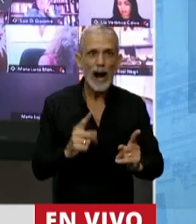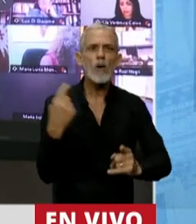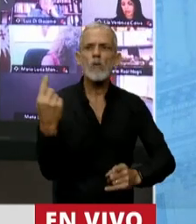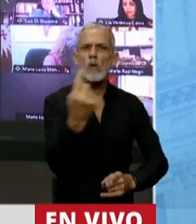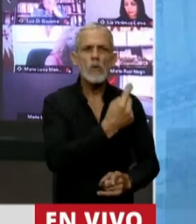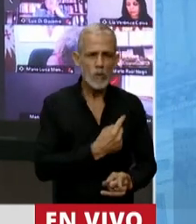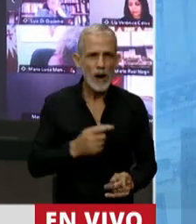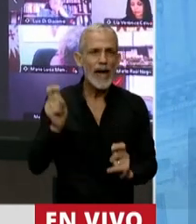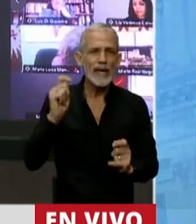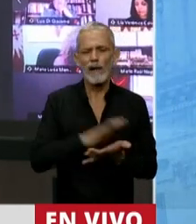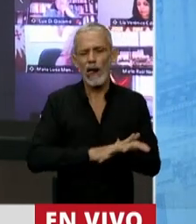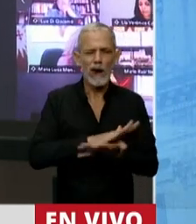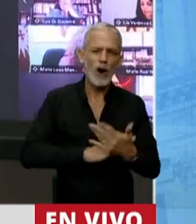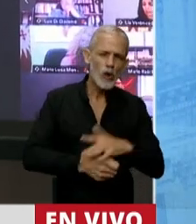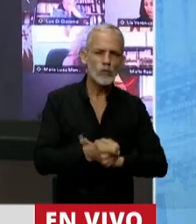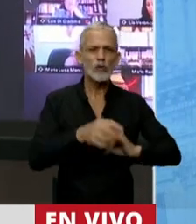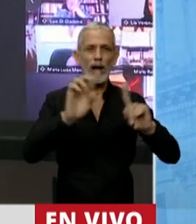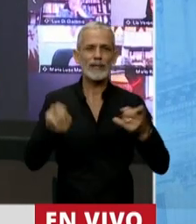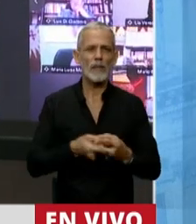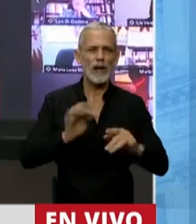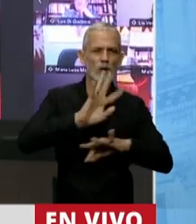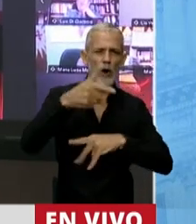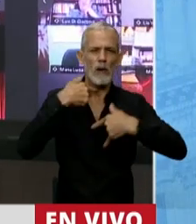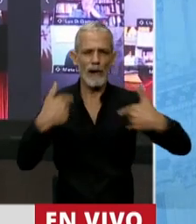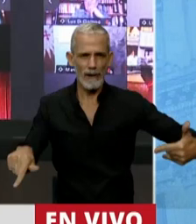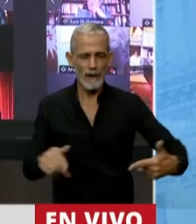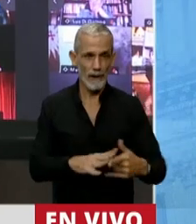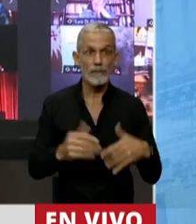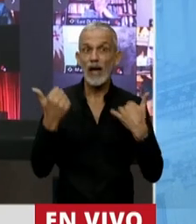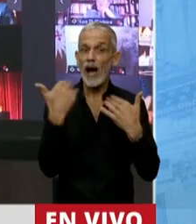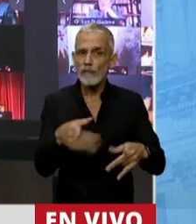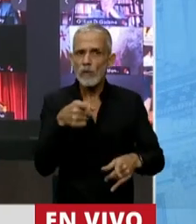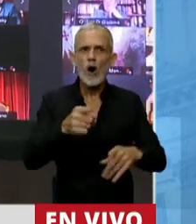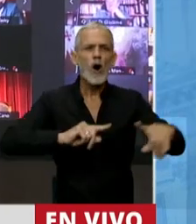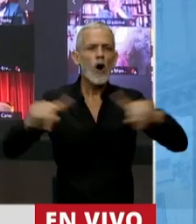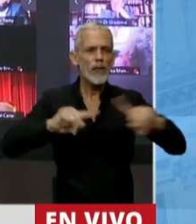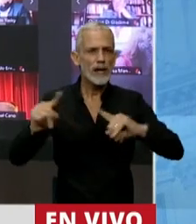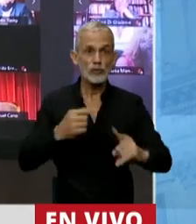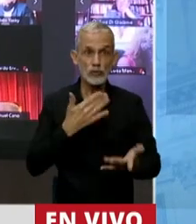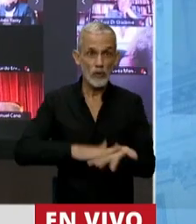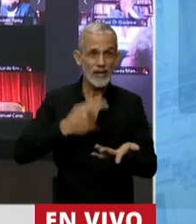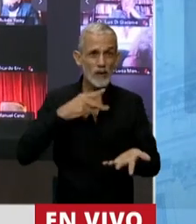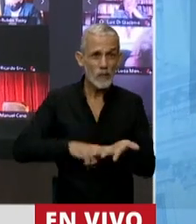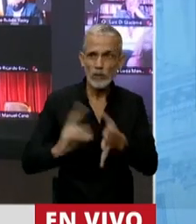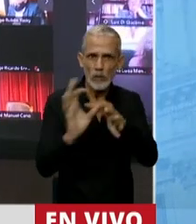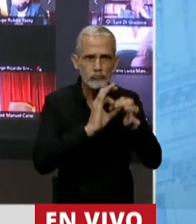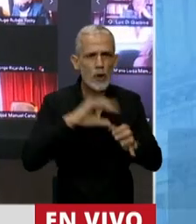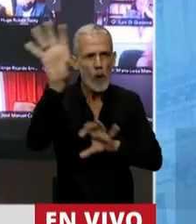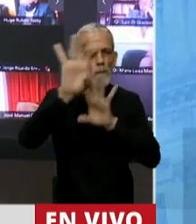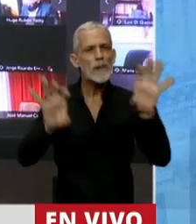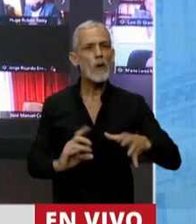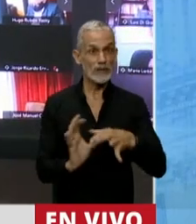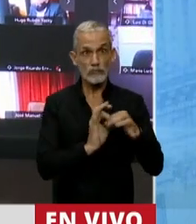se producen por la corrupción y por el delito. Favorecer la coordinación tributaria con las provincias si podemos